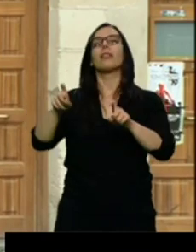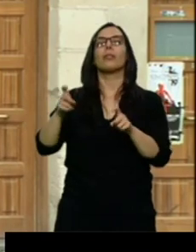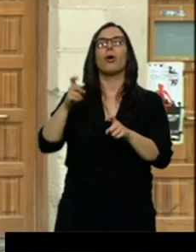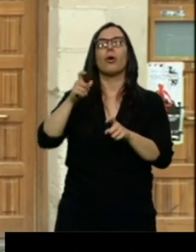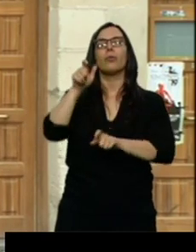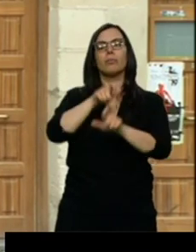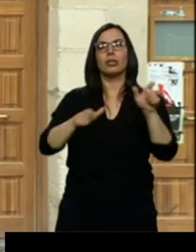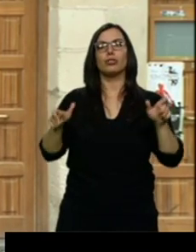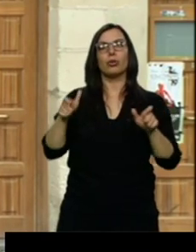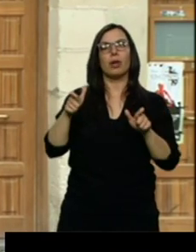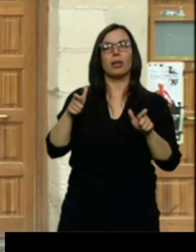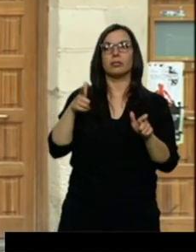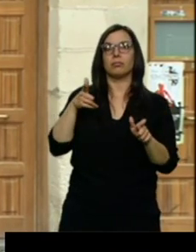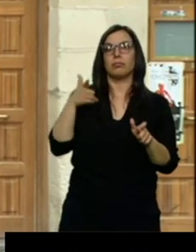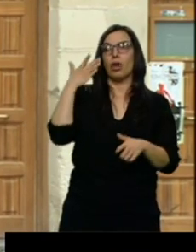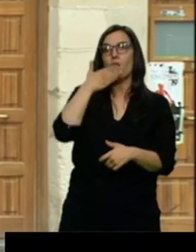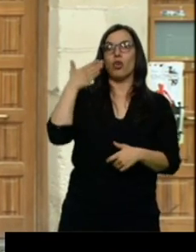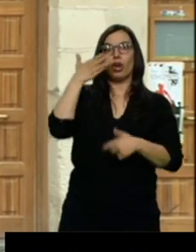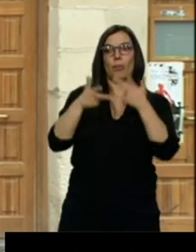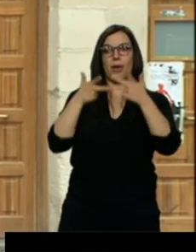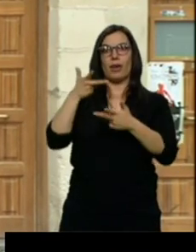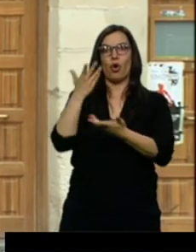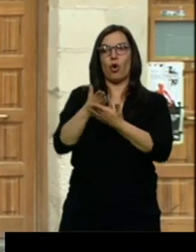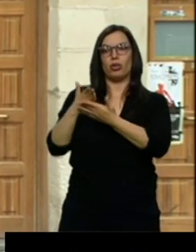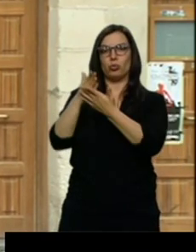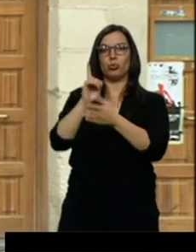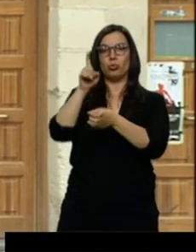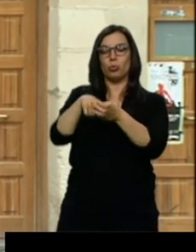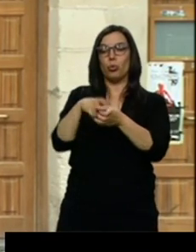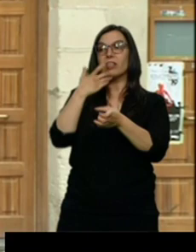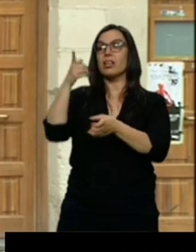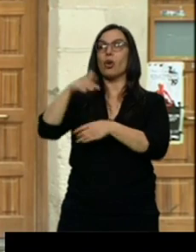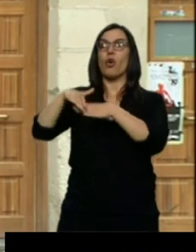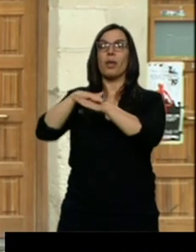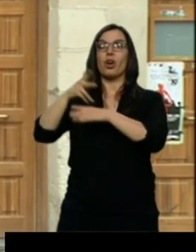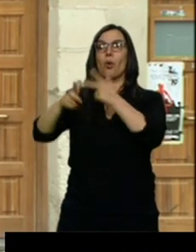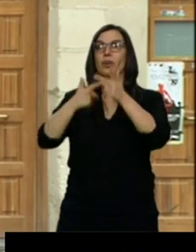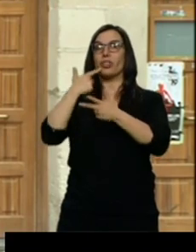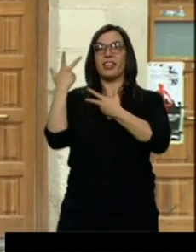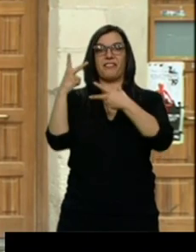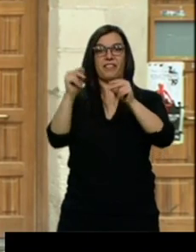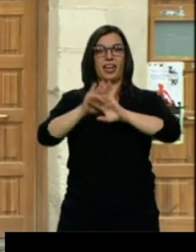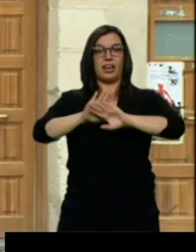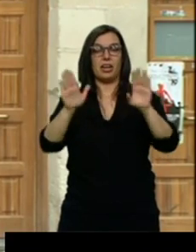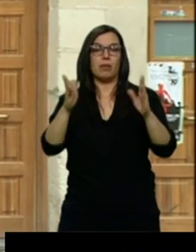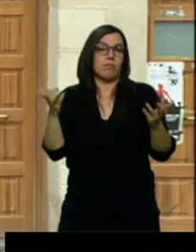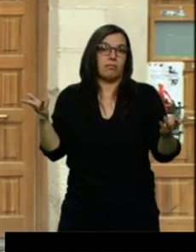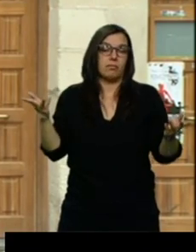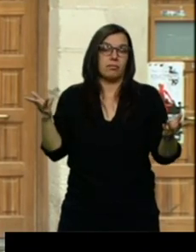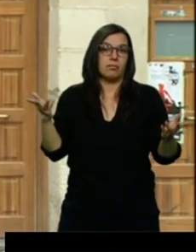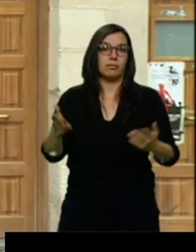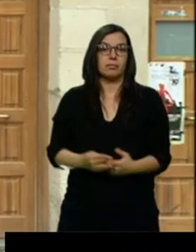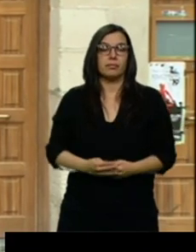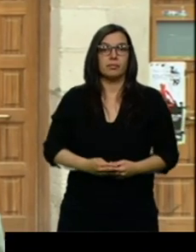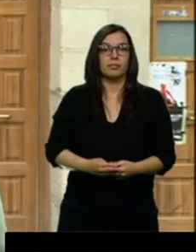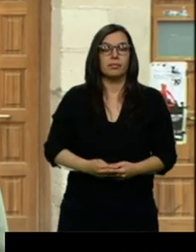colegios de Álava. Que bueno, que es el día que el gobierno vasco diga que no quiere dar ese servicio, pues bueno. Después también hay